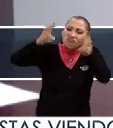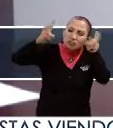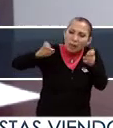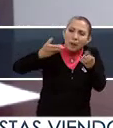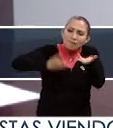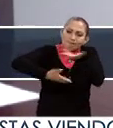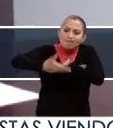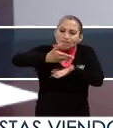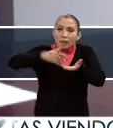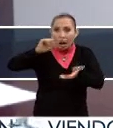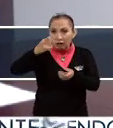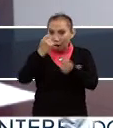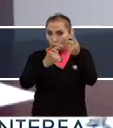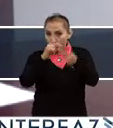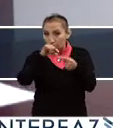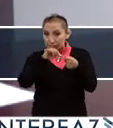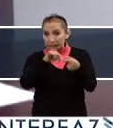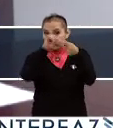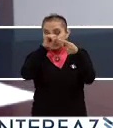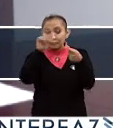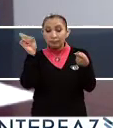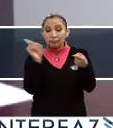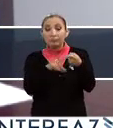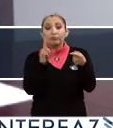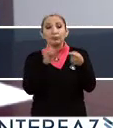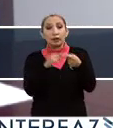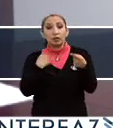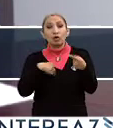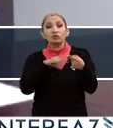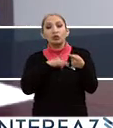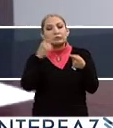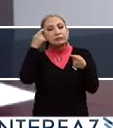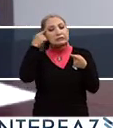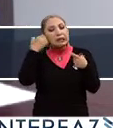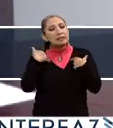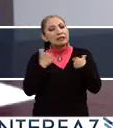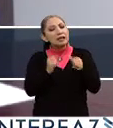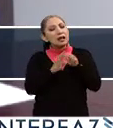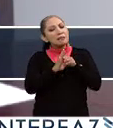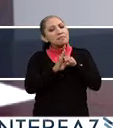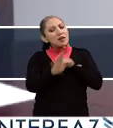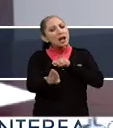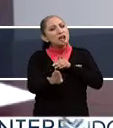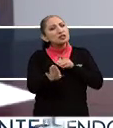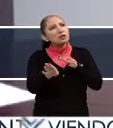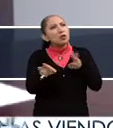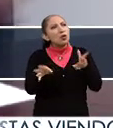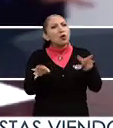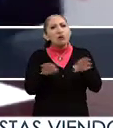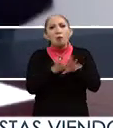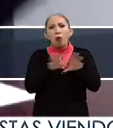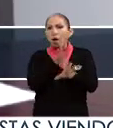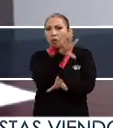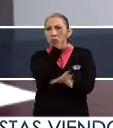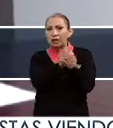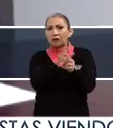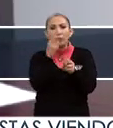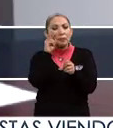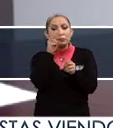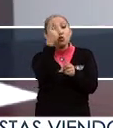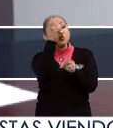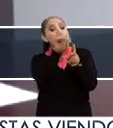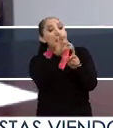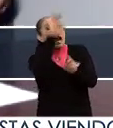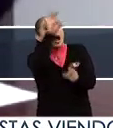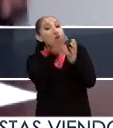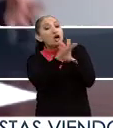tema, hay varios elementos, uno es que uno tiene que entender la migración de manera integral, o no puedes ver nada